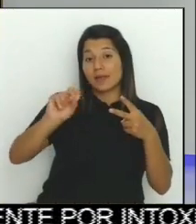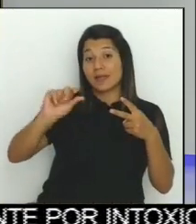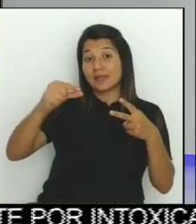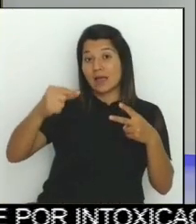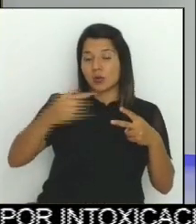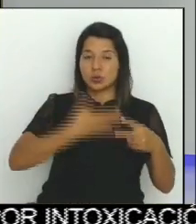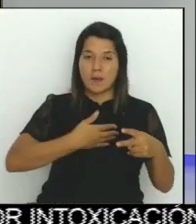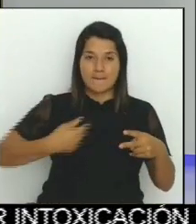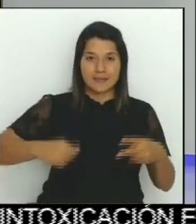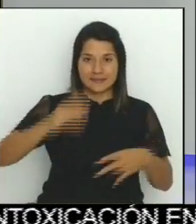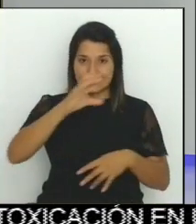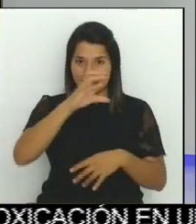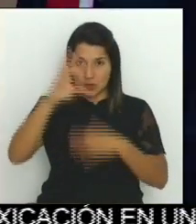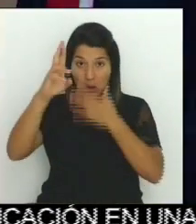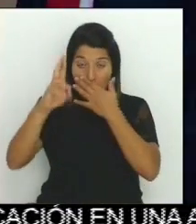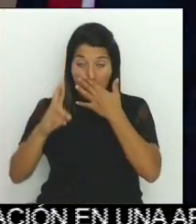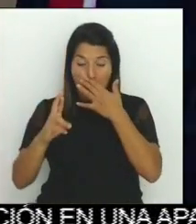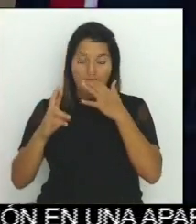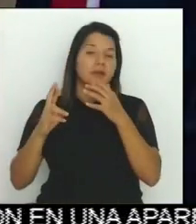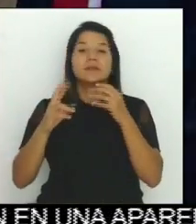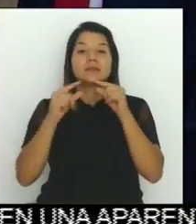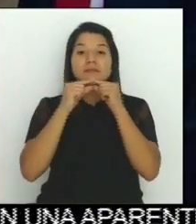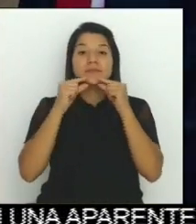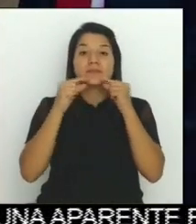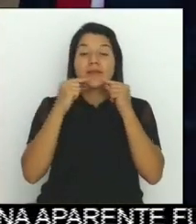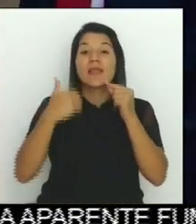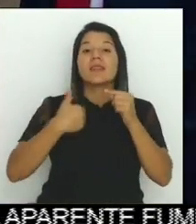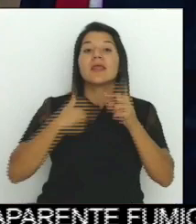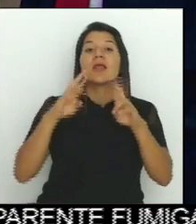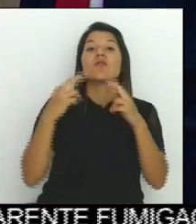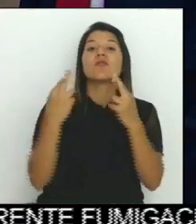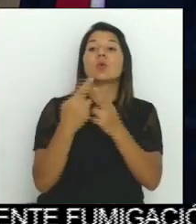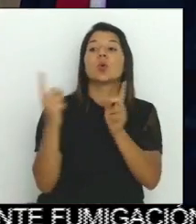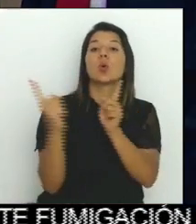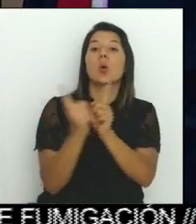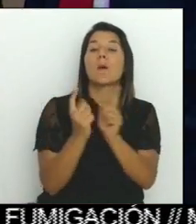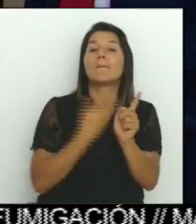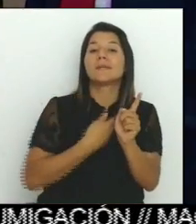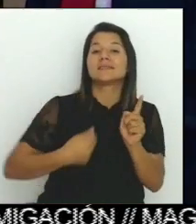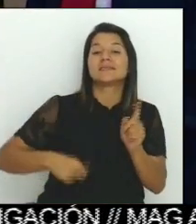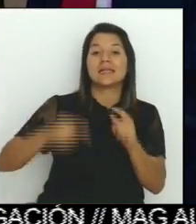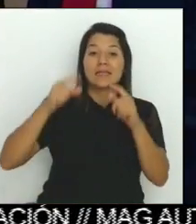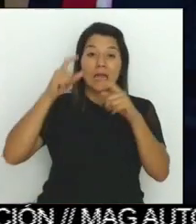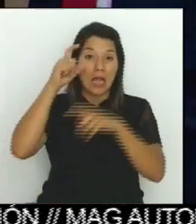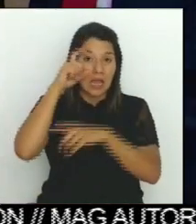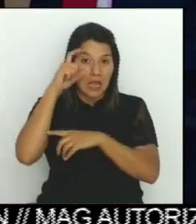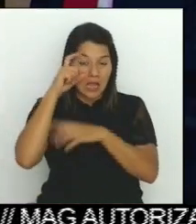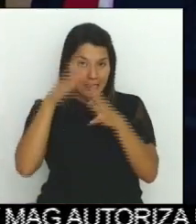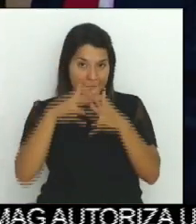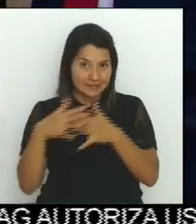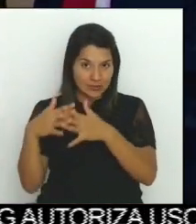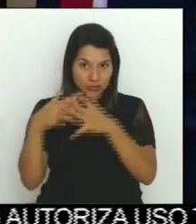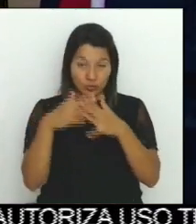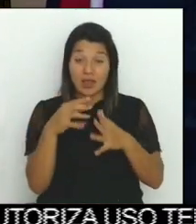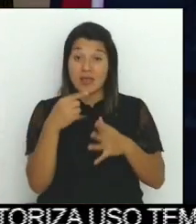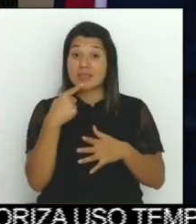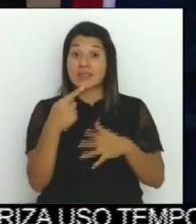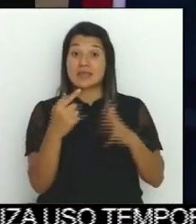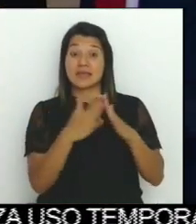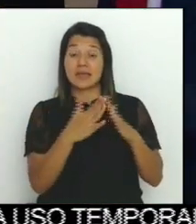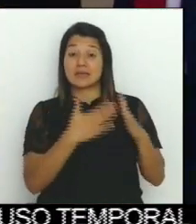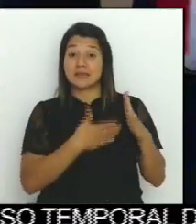Chávez, se reunirá con su homólogo de Estados Unidos, Joe Biden. Esto, según Casa Presidencial, los mandatarios